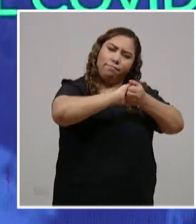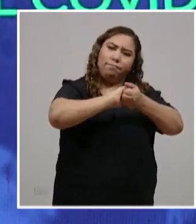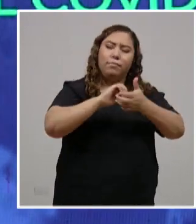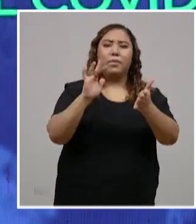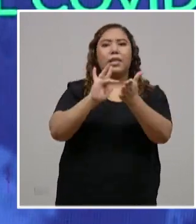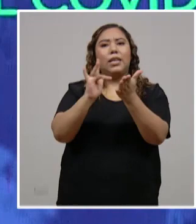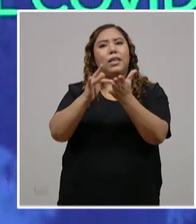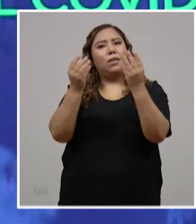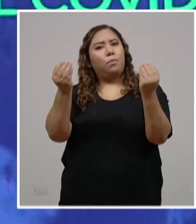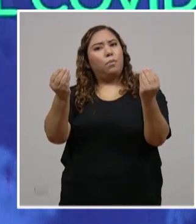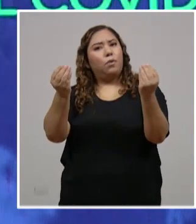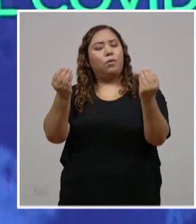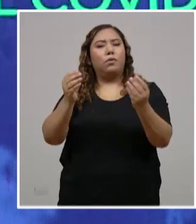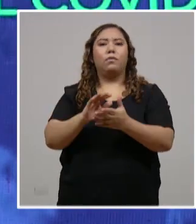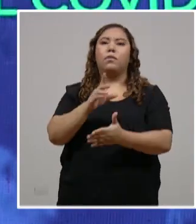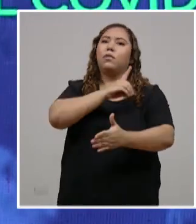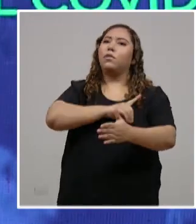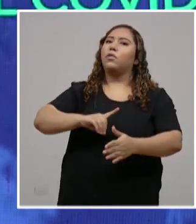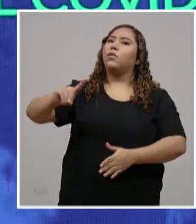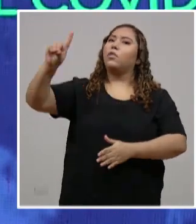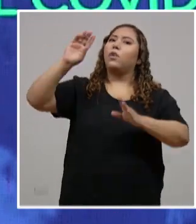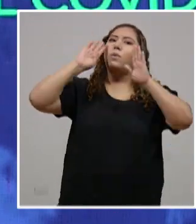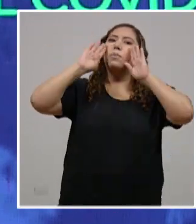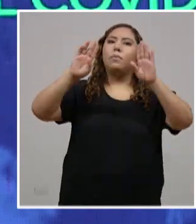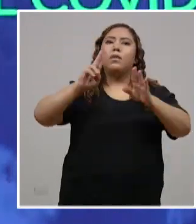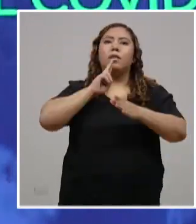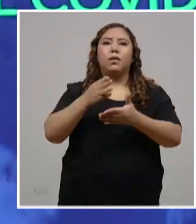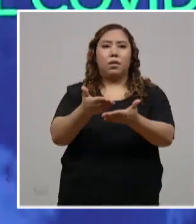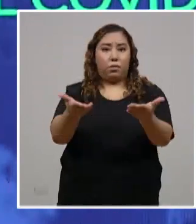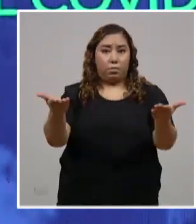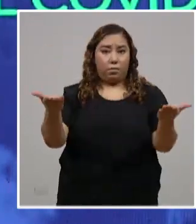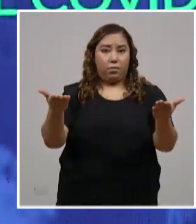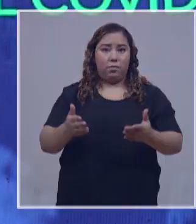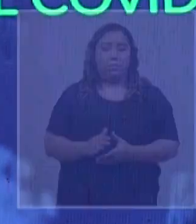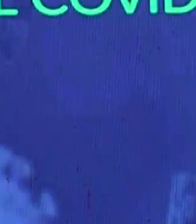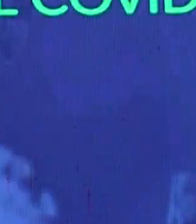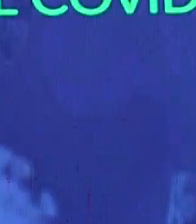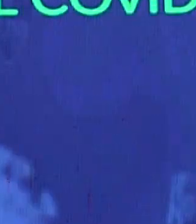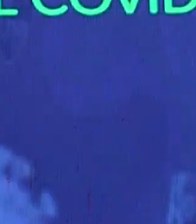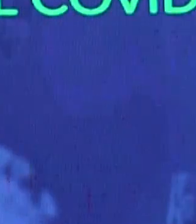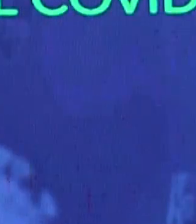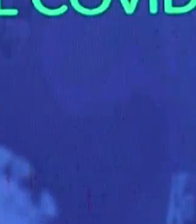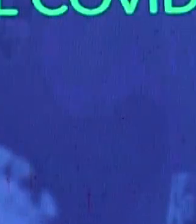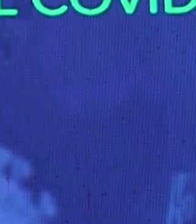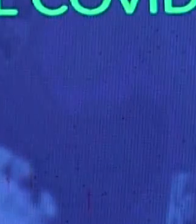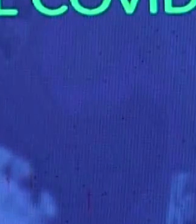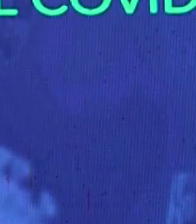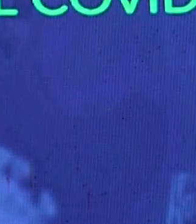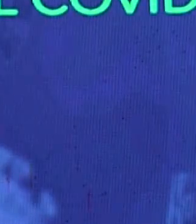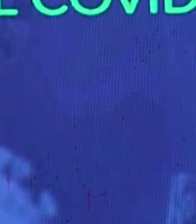gracias por todo y que Dios bendiga Honduras. por ver el video.